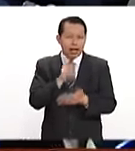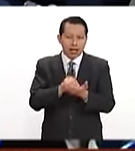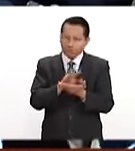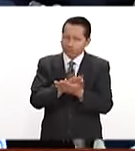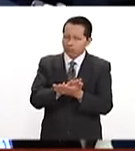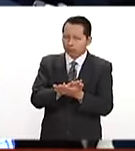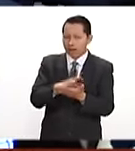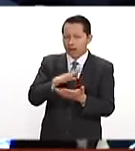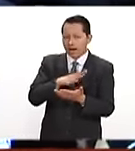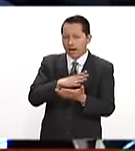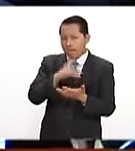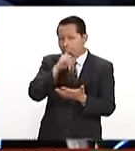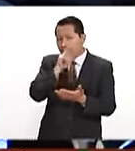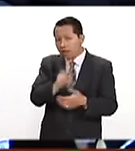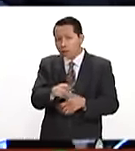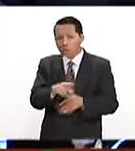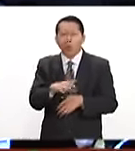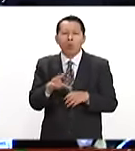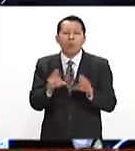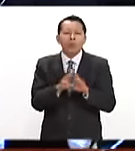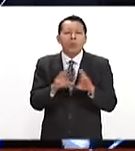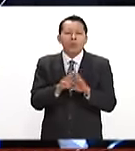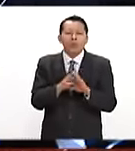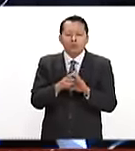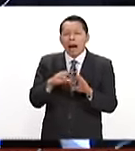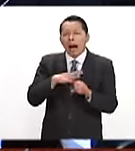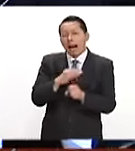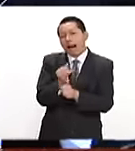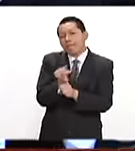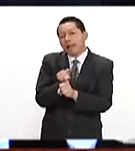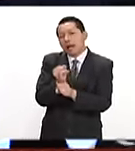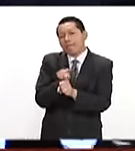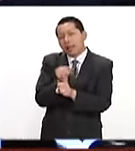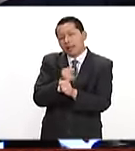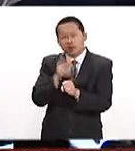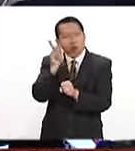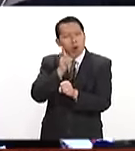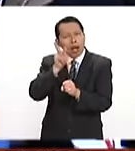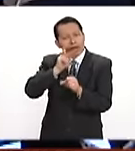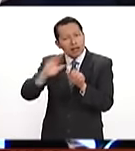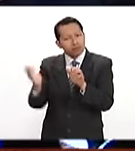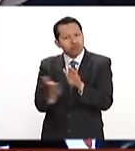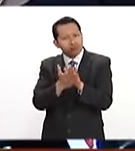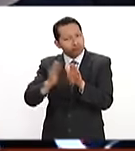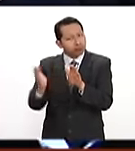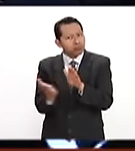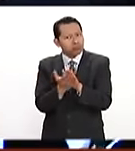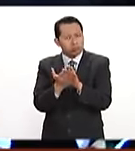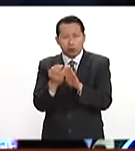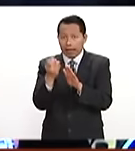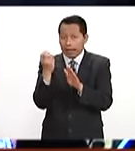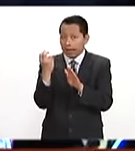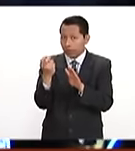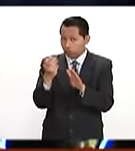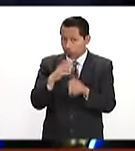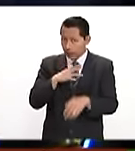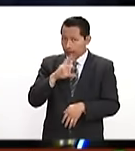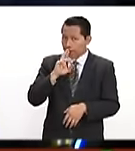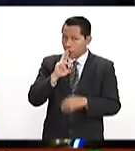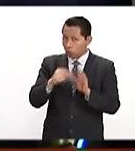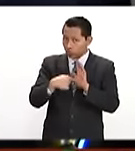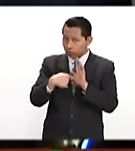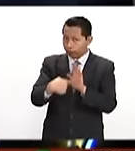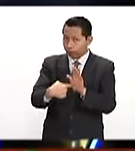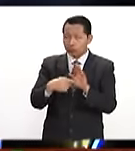los resultados que arroje la investigación y a partir de esos resultados, de esas